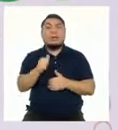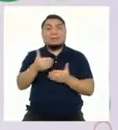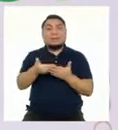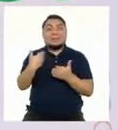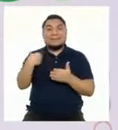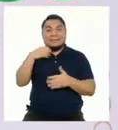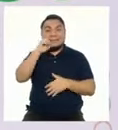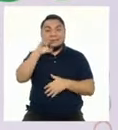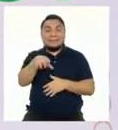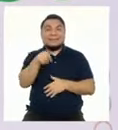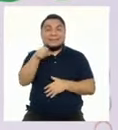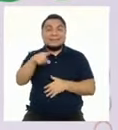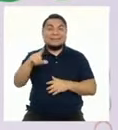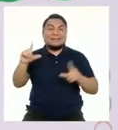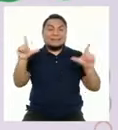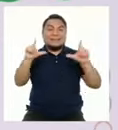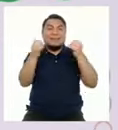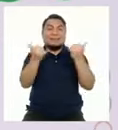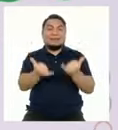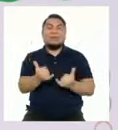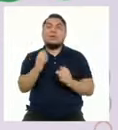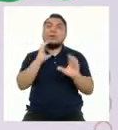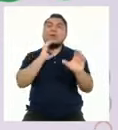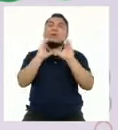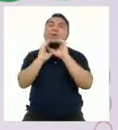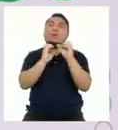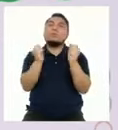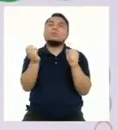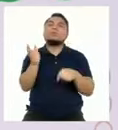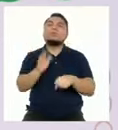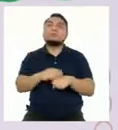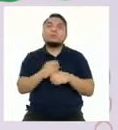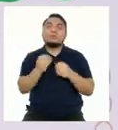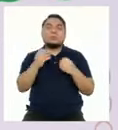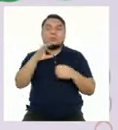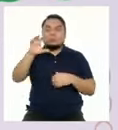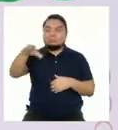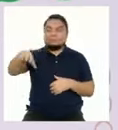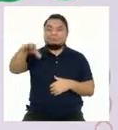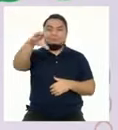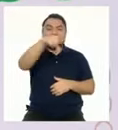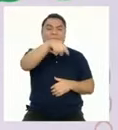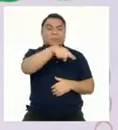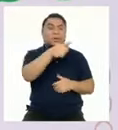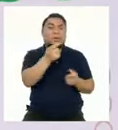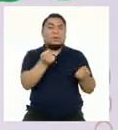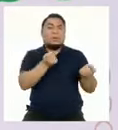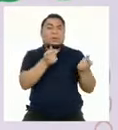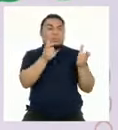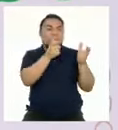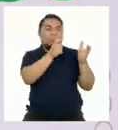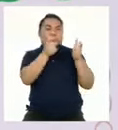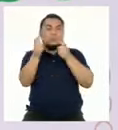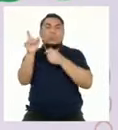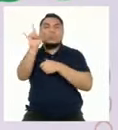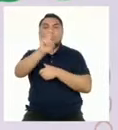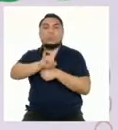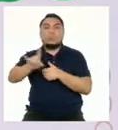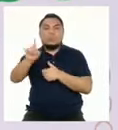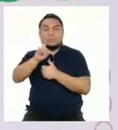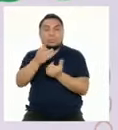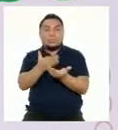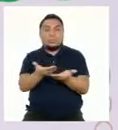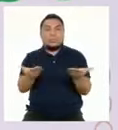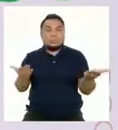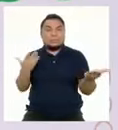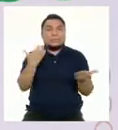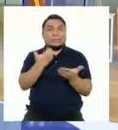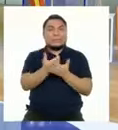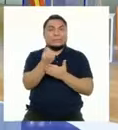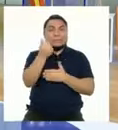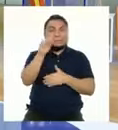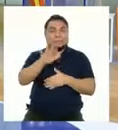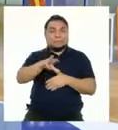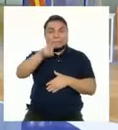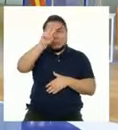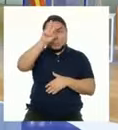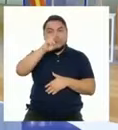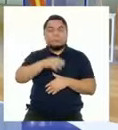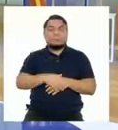más temprano, en el programa de hoy conversaremos sobre las instituciones que regulan el uso de los recursos económicos.